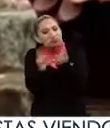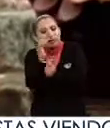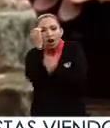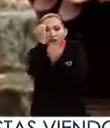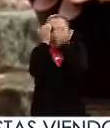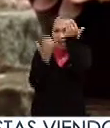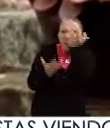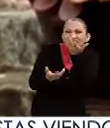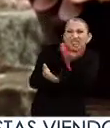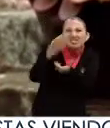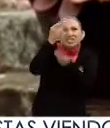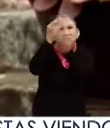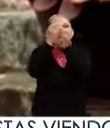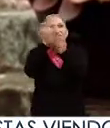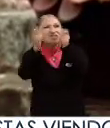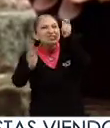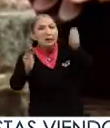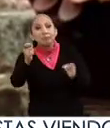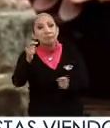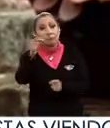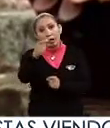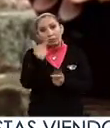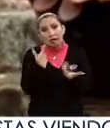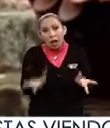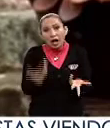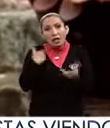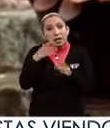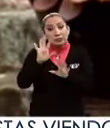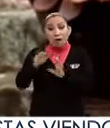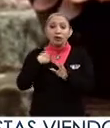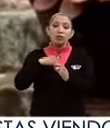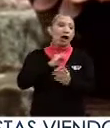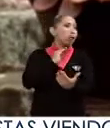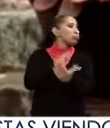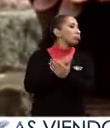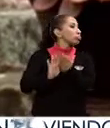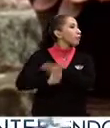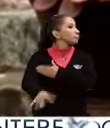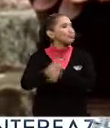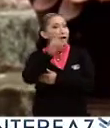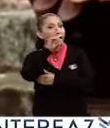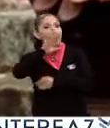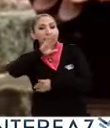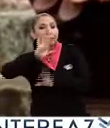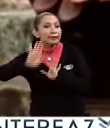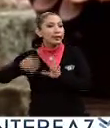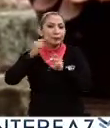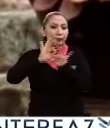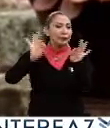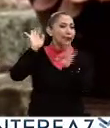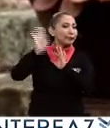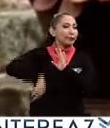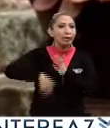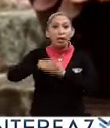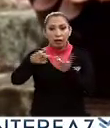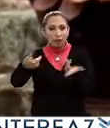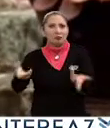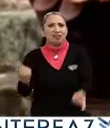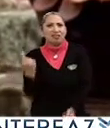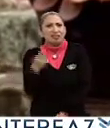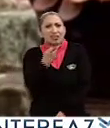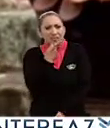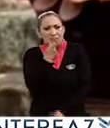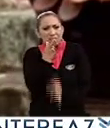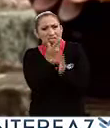de conocimiento del mundo. Si soslayamos, ignoramos sus lenguas maternas, entonces en vano estamos